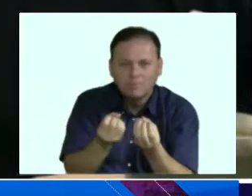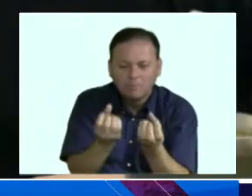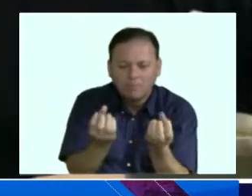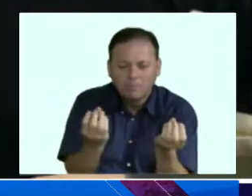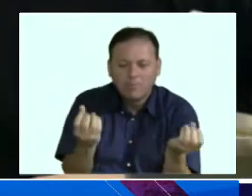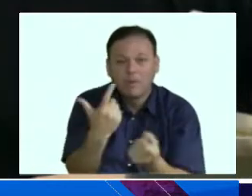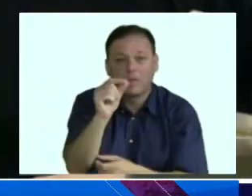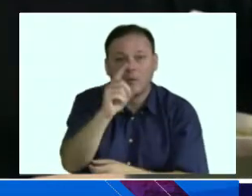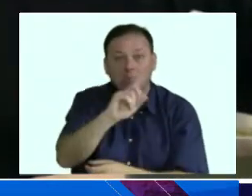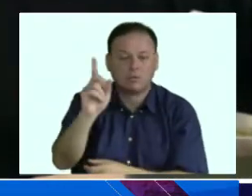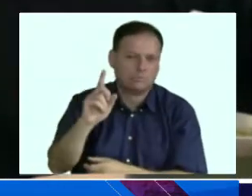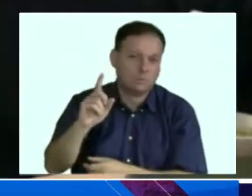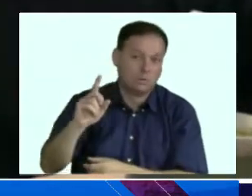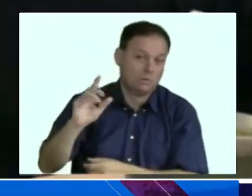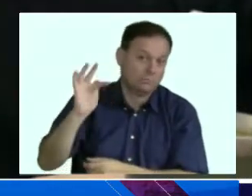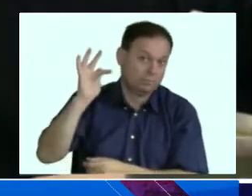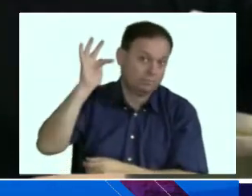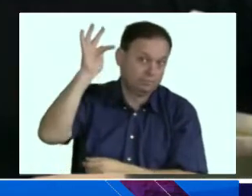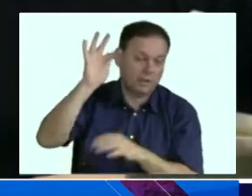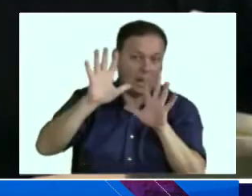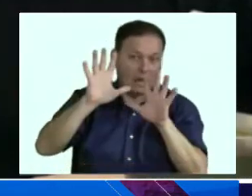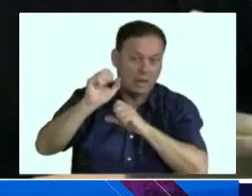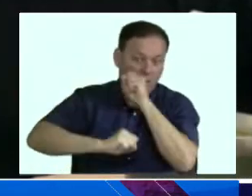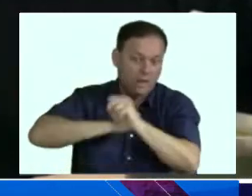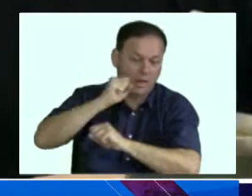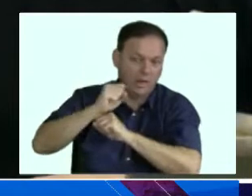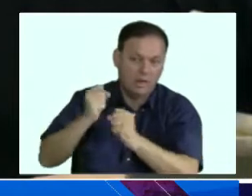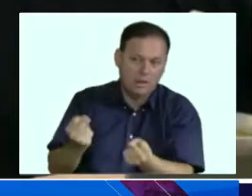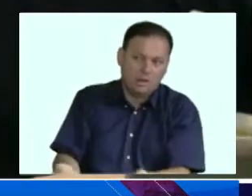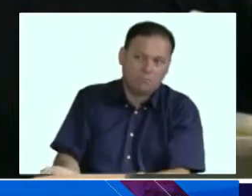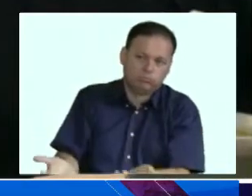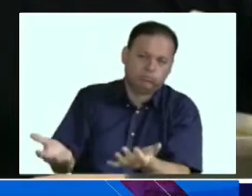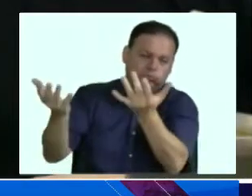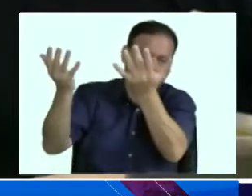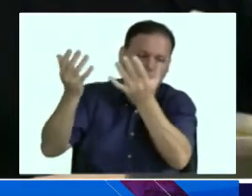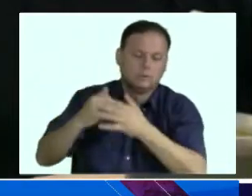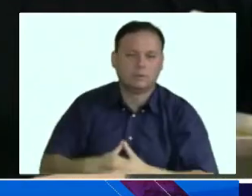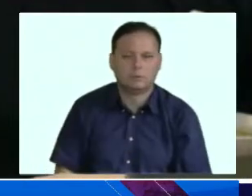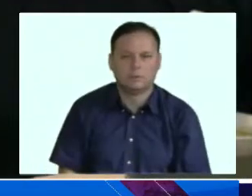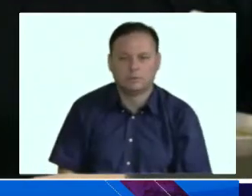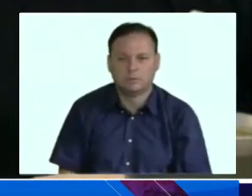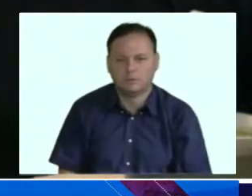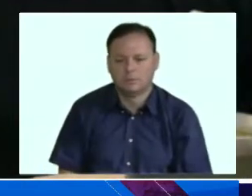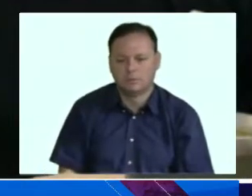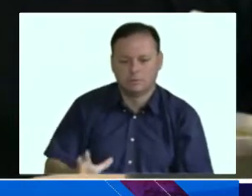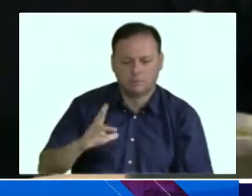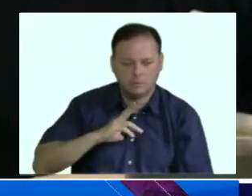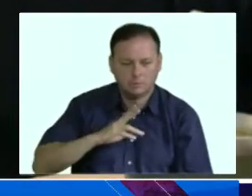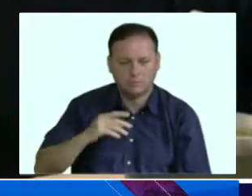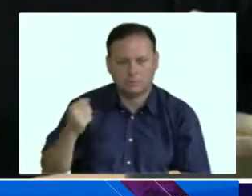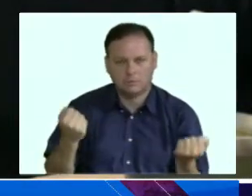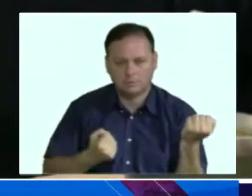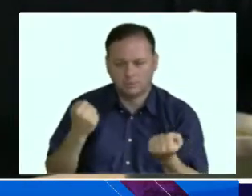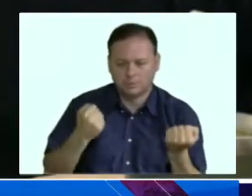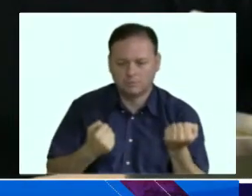10 años sería un bosque, ¿verdad? Volviendo a la actividad de mañana, contamos también con estacionamiento, digo, frente al paseo parque.